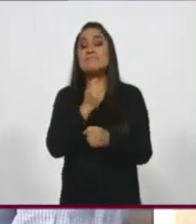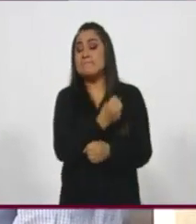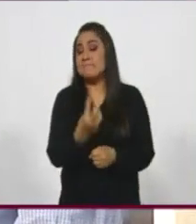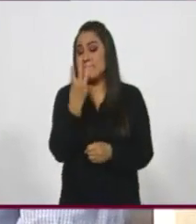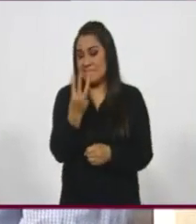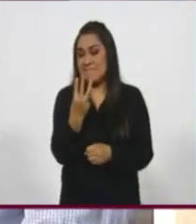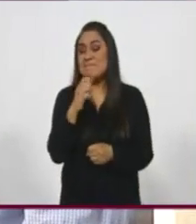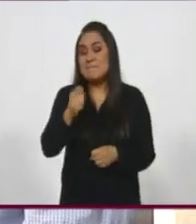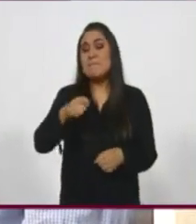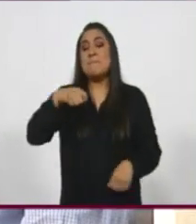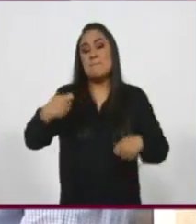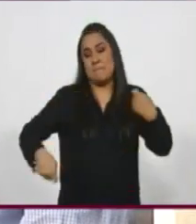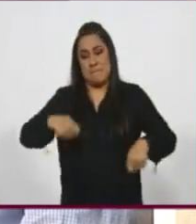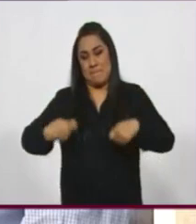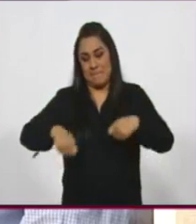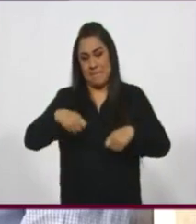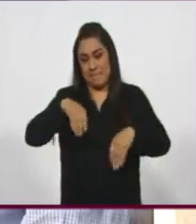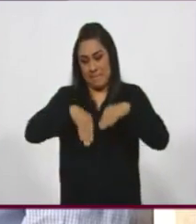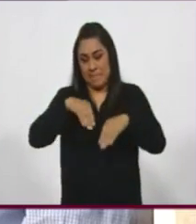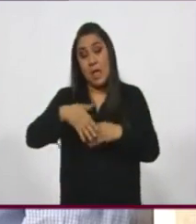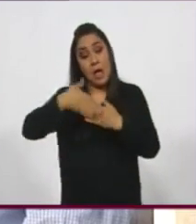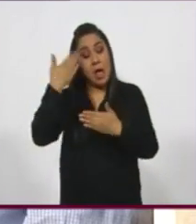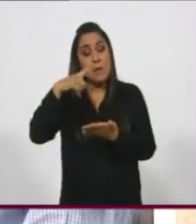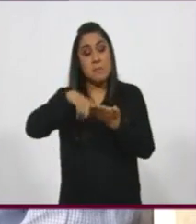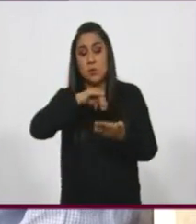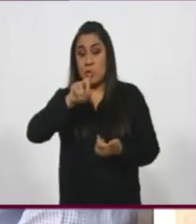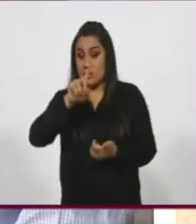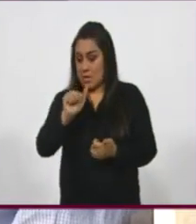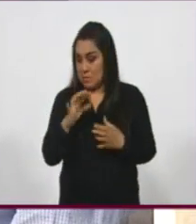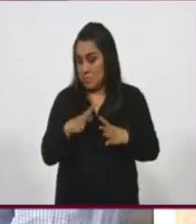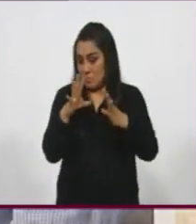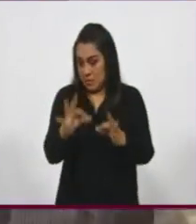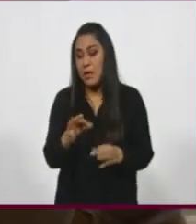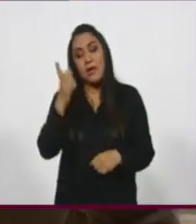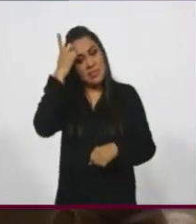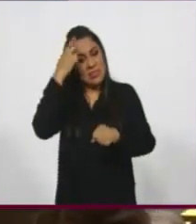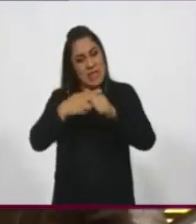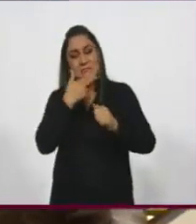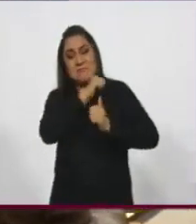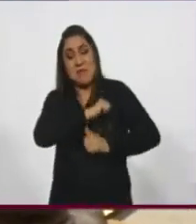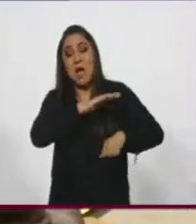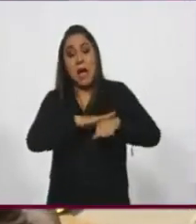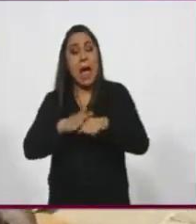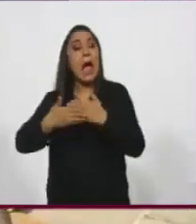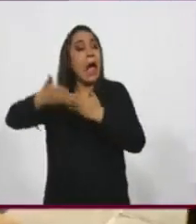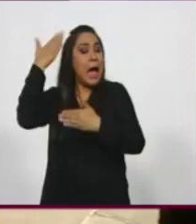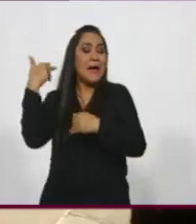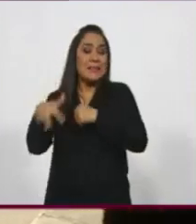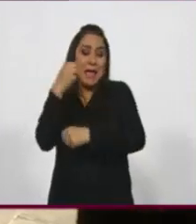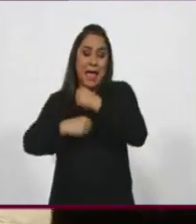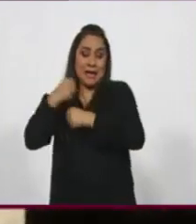funciones del Ballet de Monte Carlo, una agrupación creada en 1936 y ya su director mencionaba que aquí estuvo hace 13 años.